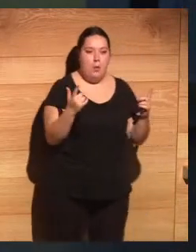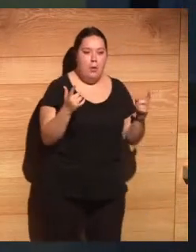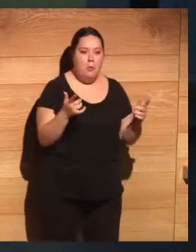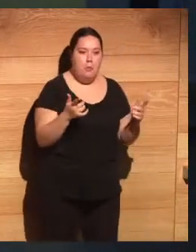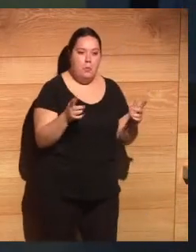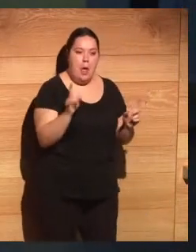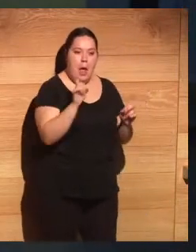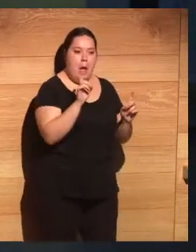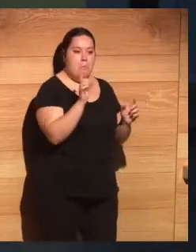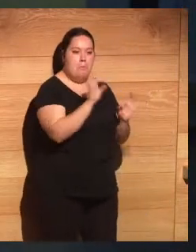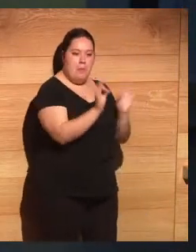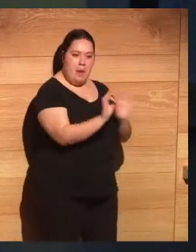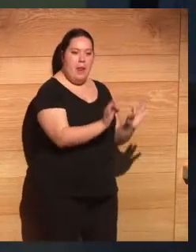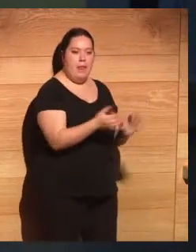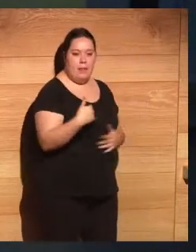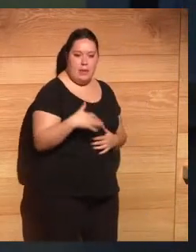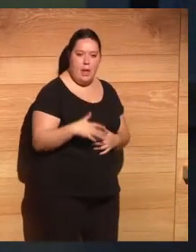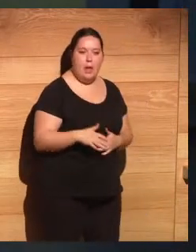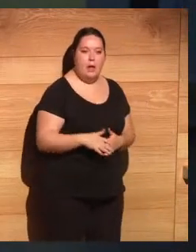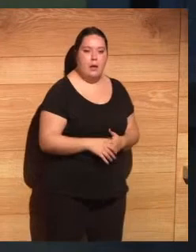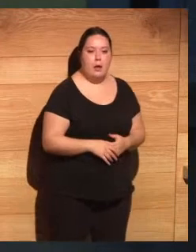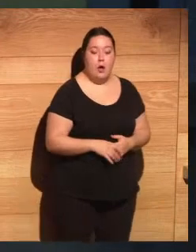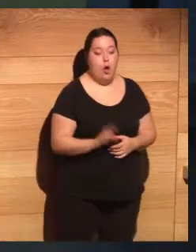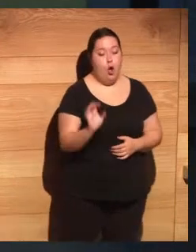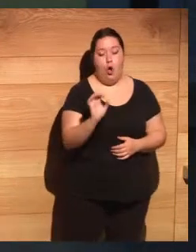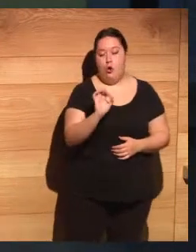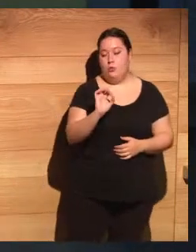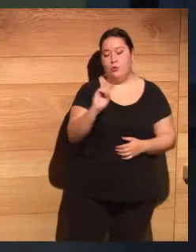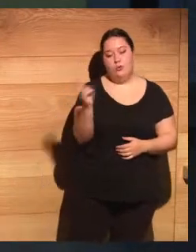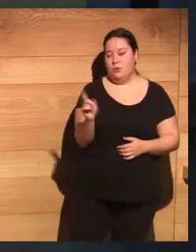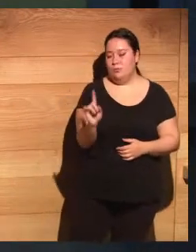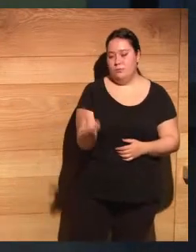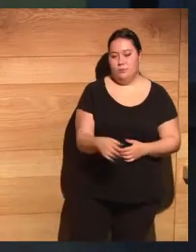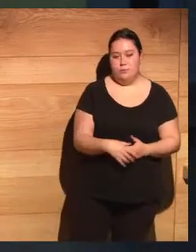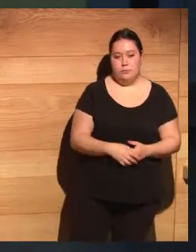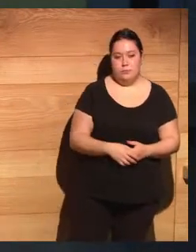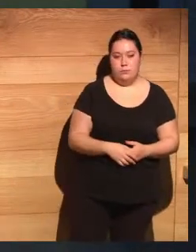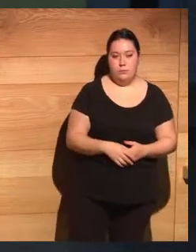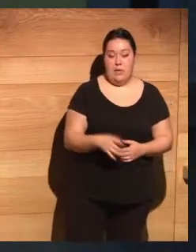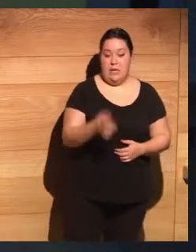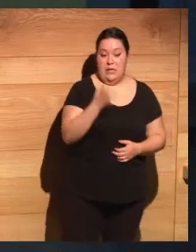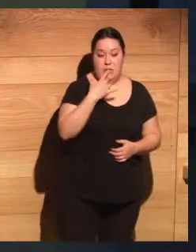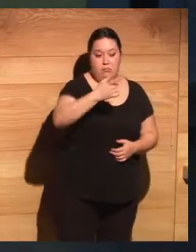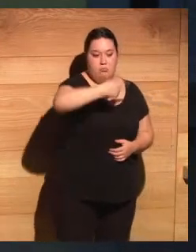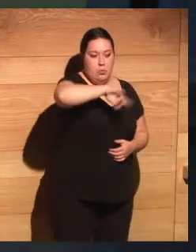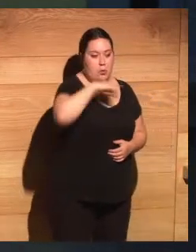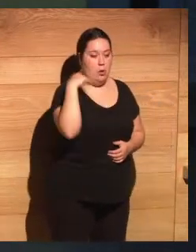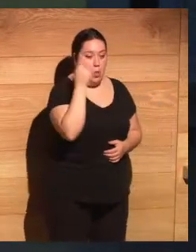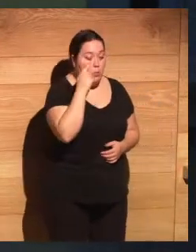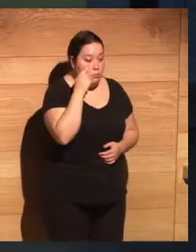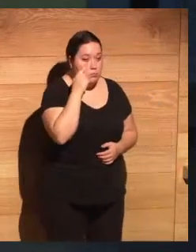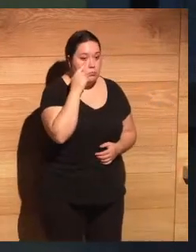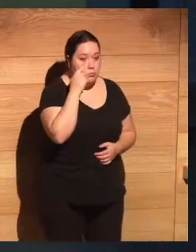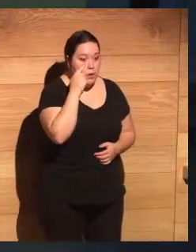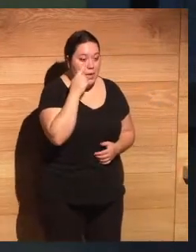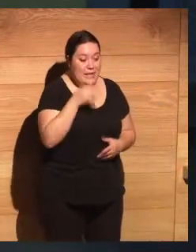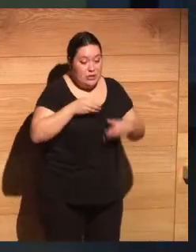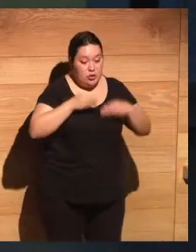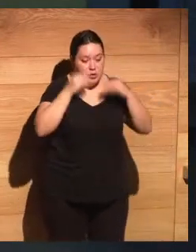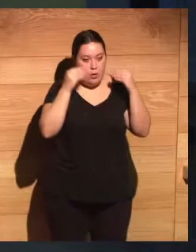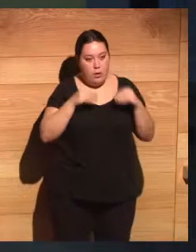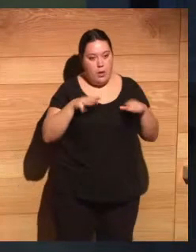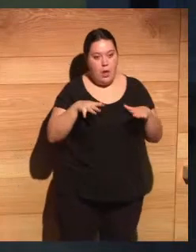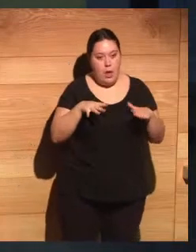institucional, cultural, social, laboralmente para ello, y otras que no. Si os dais cuenta, y eso no es mío, de hecho un Peter y otro, la historia